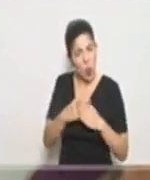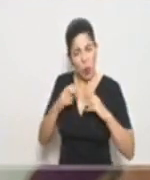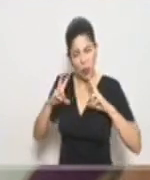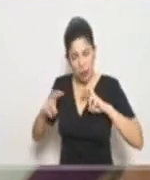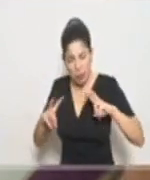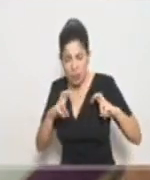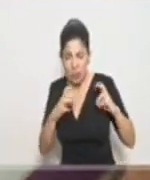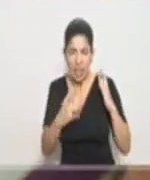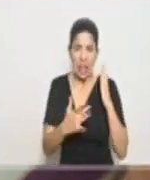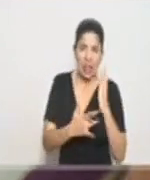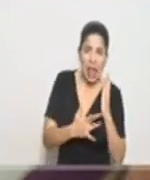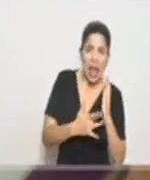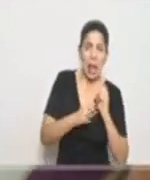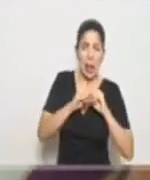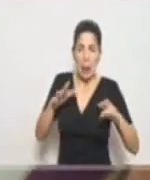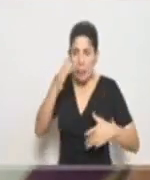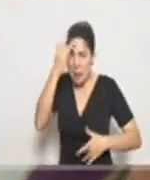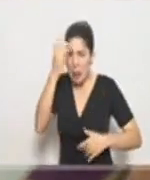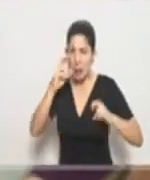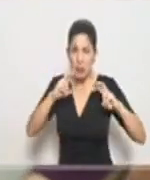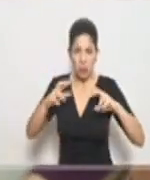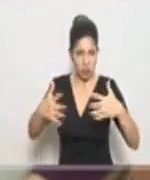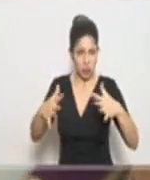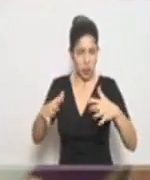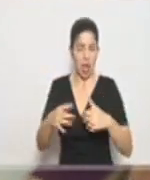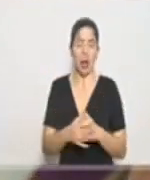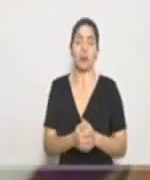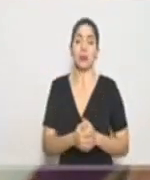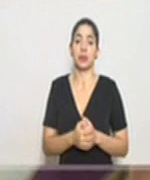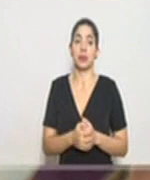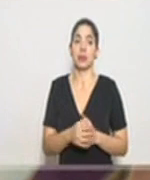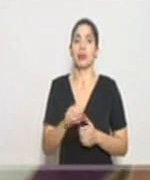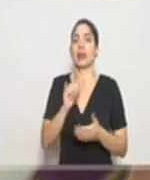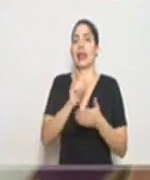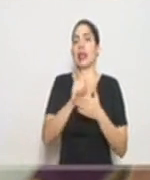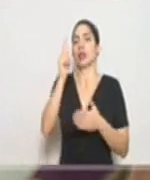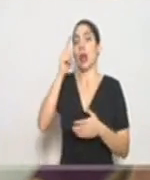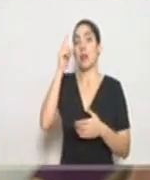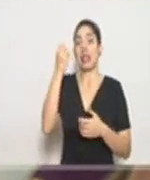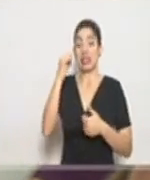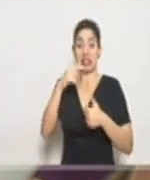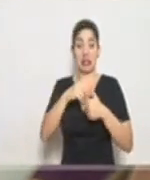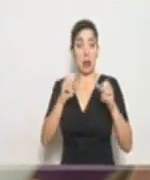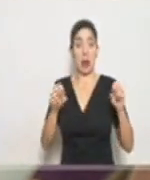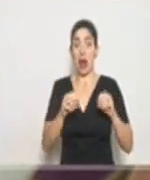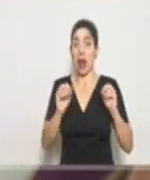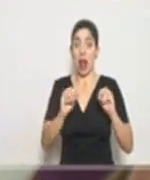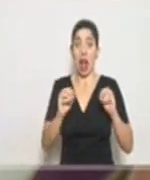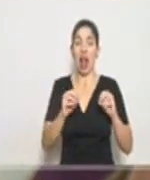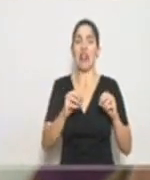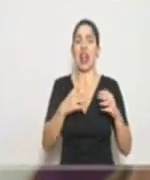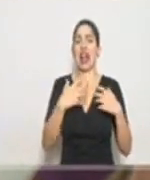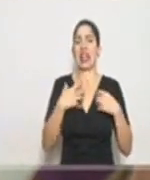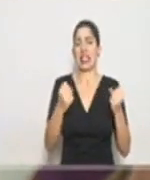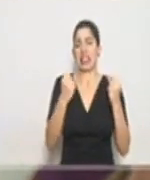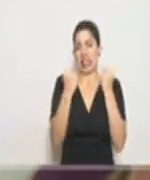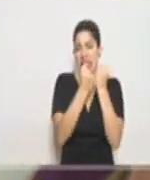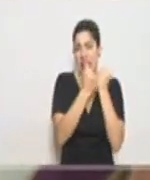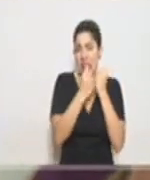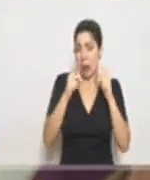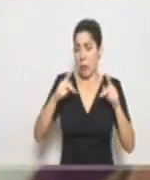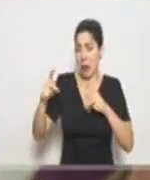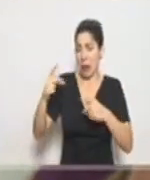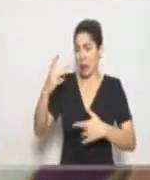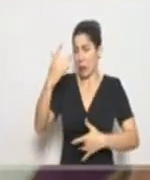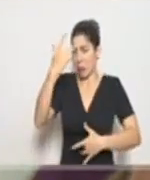técnicamente, epidemiológicamente y eso pues obviamente llevaría al colapso de los servicios de salud, llevaría a que las personas que se infectan,